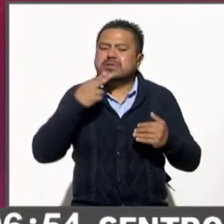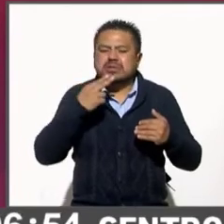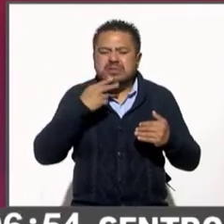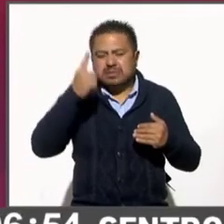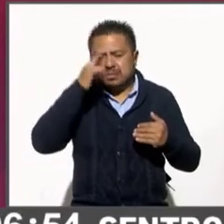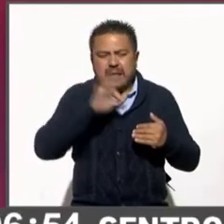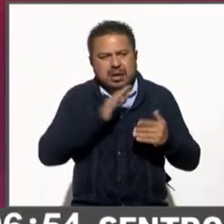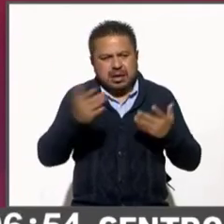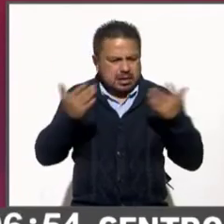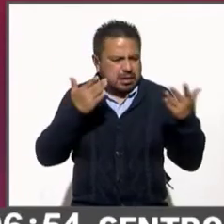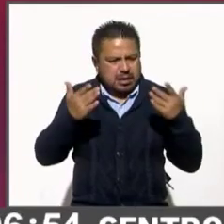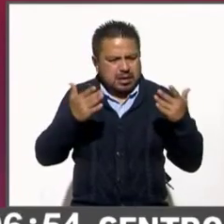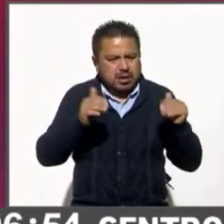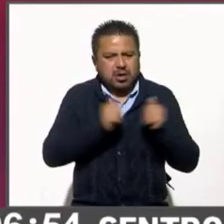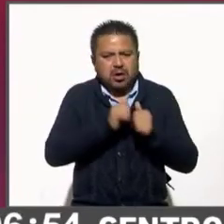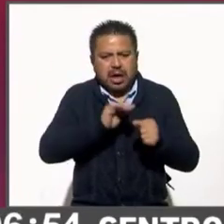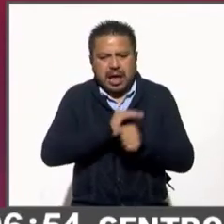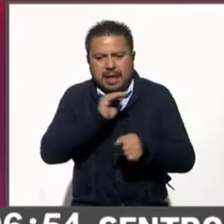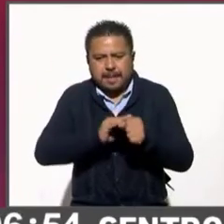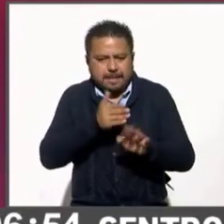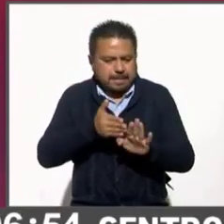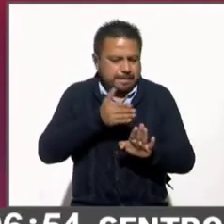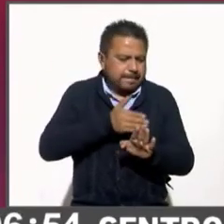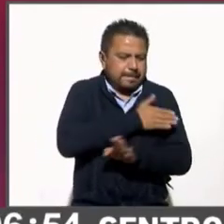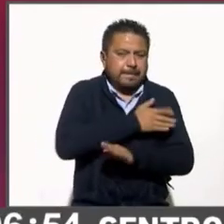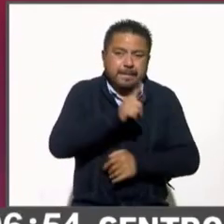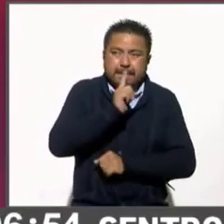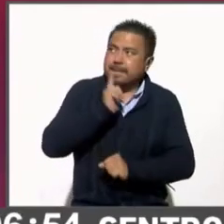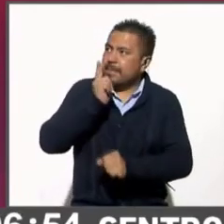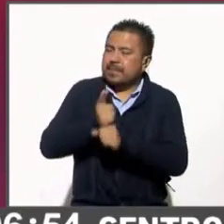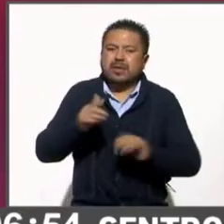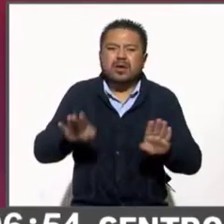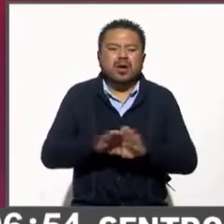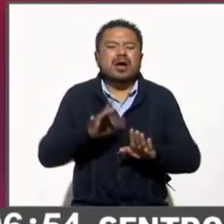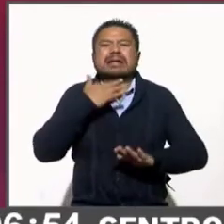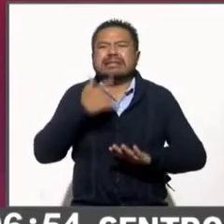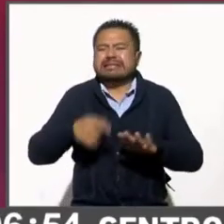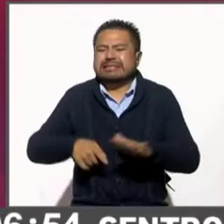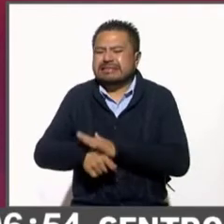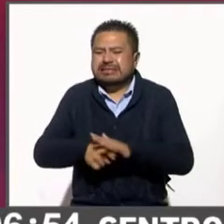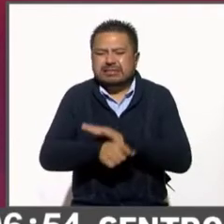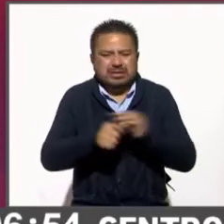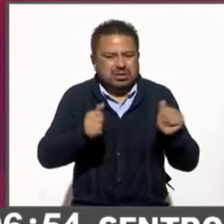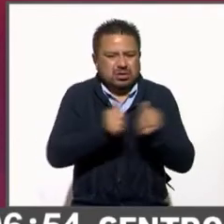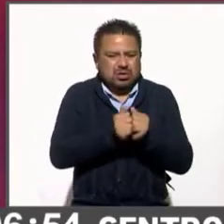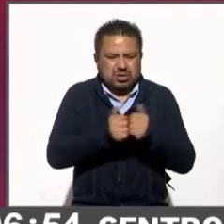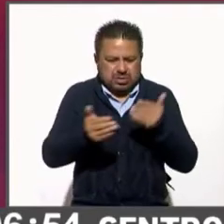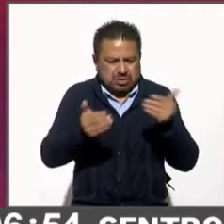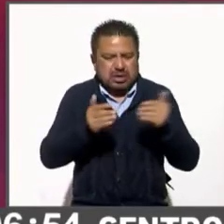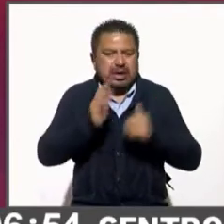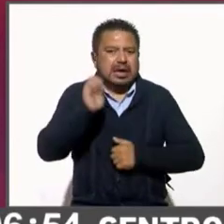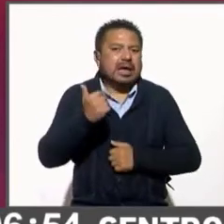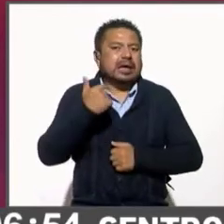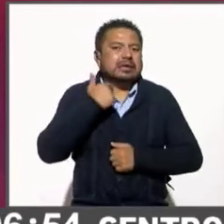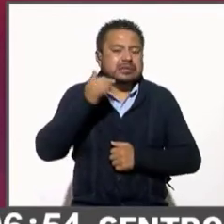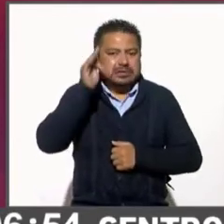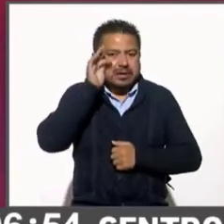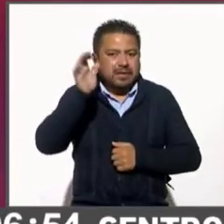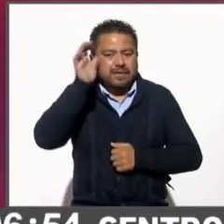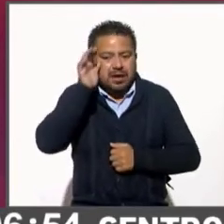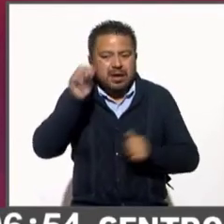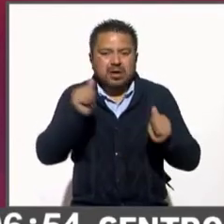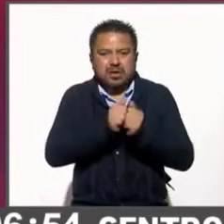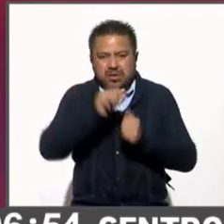a otras administraciones. Si ves en el tema de corrupción, comparado con el expresidente Calderón y el expresidente Peña Nieto,